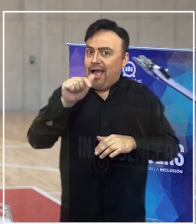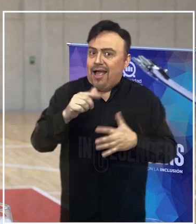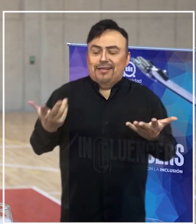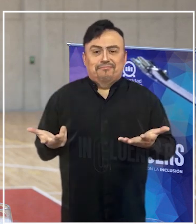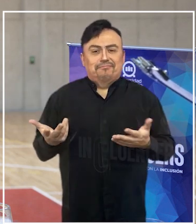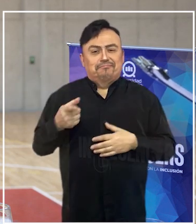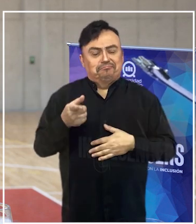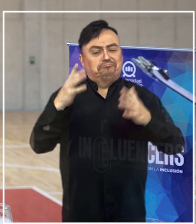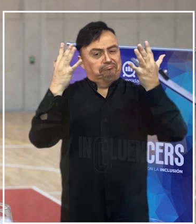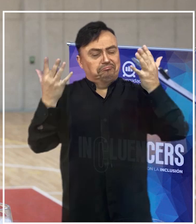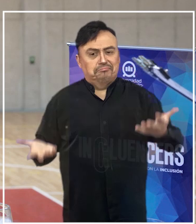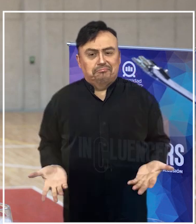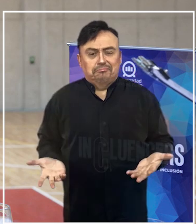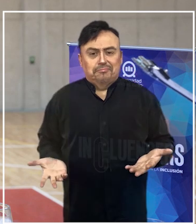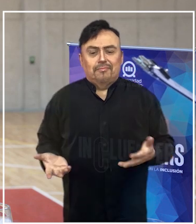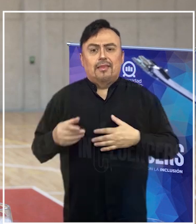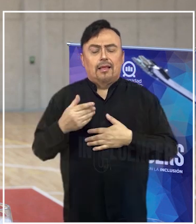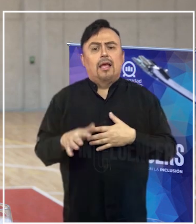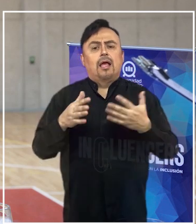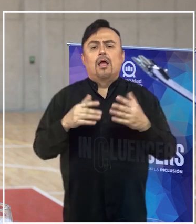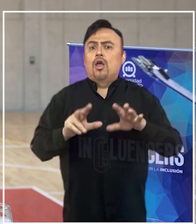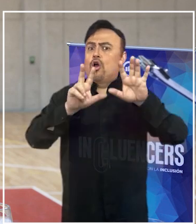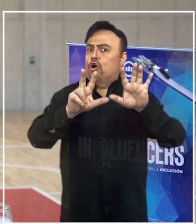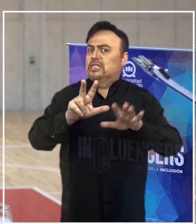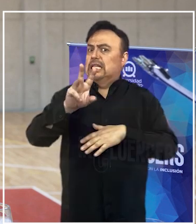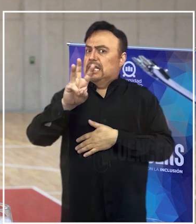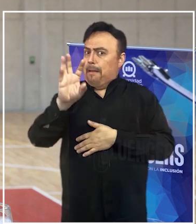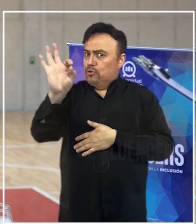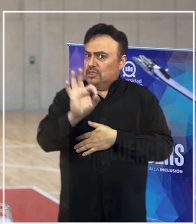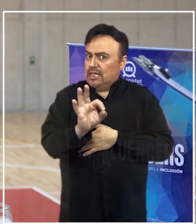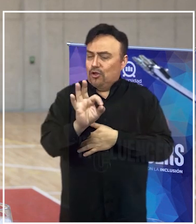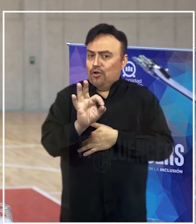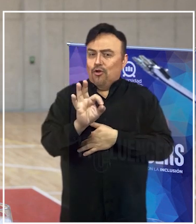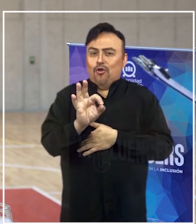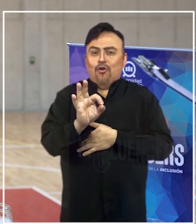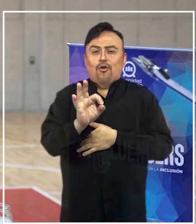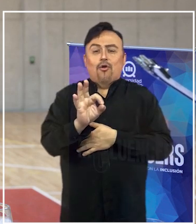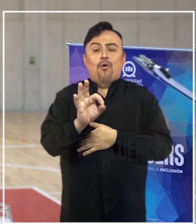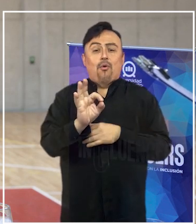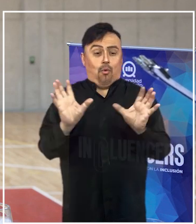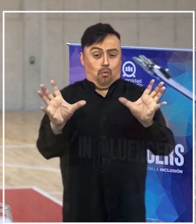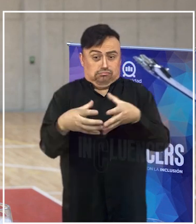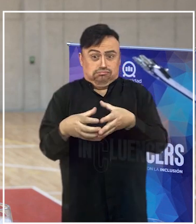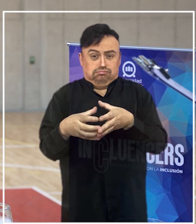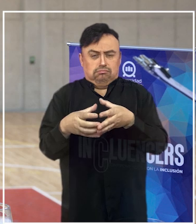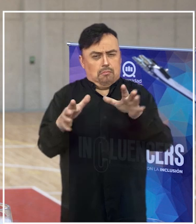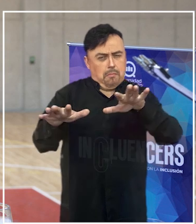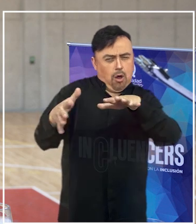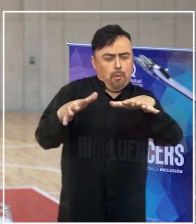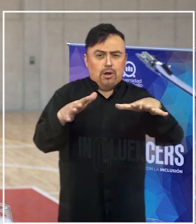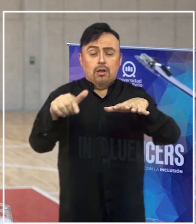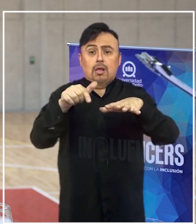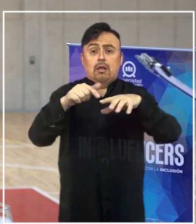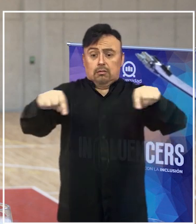Fíjese que tuvimos un 83% de los aforos promedio en los